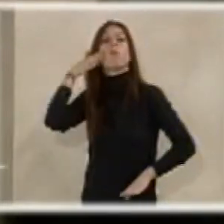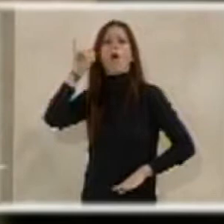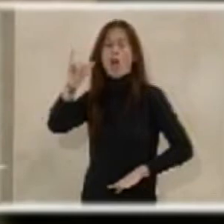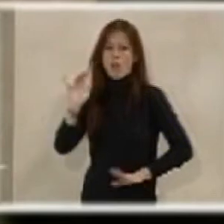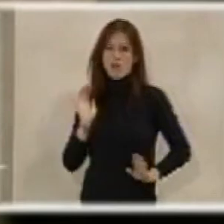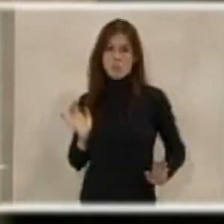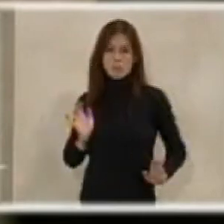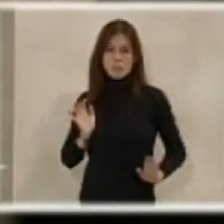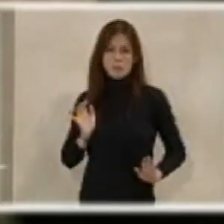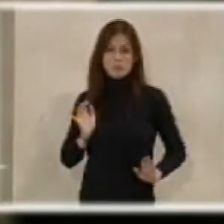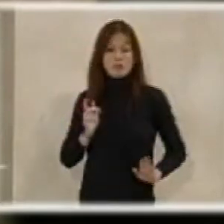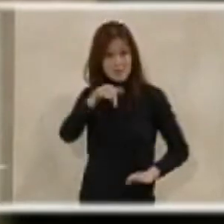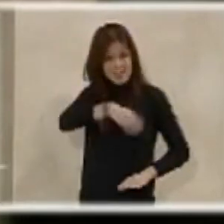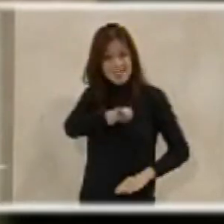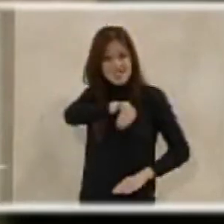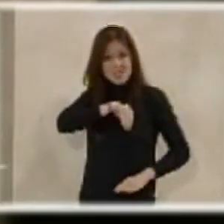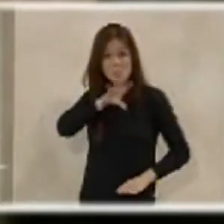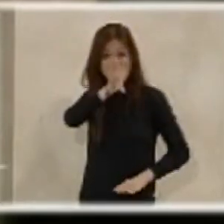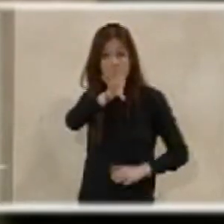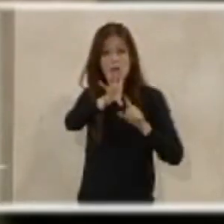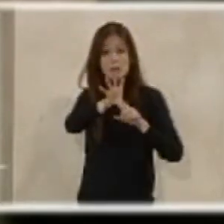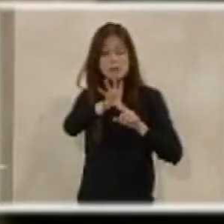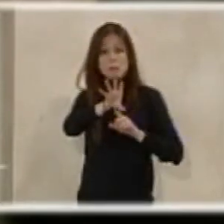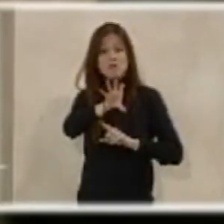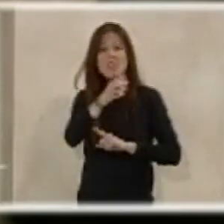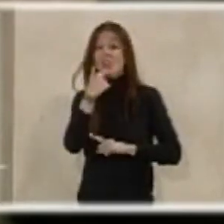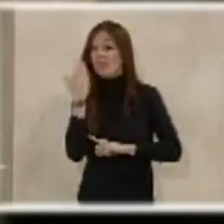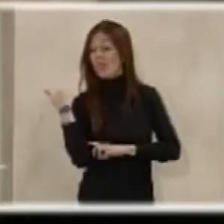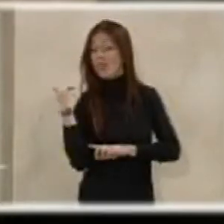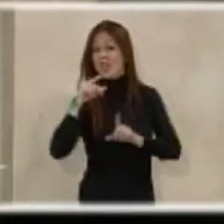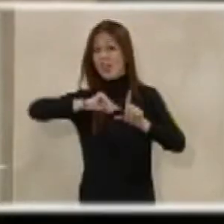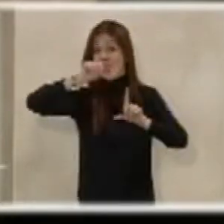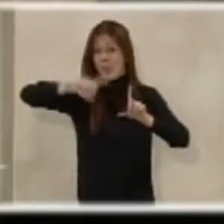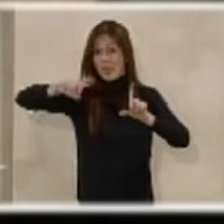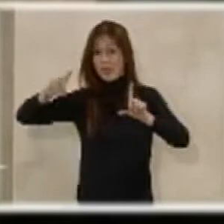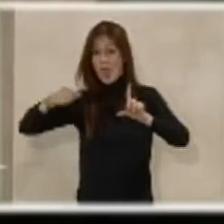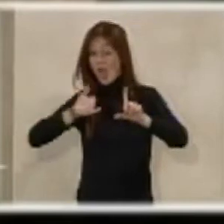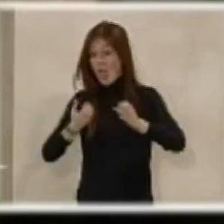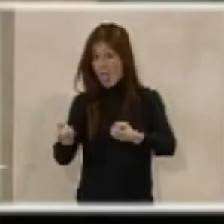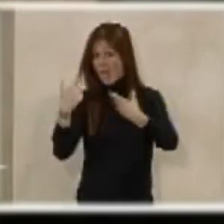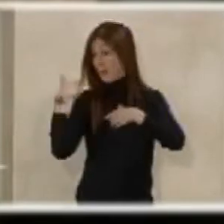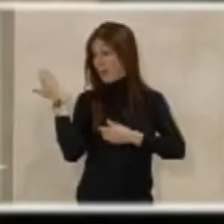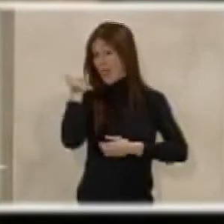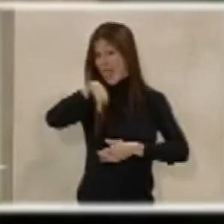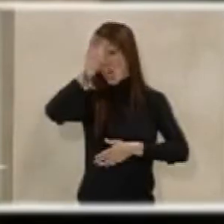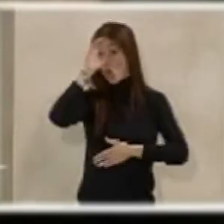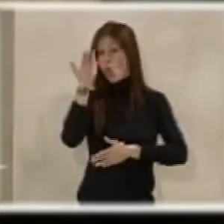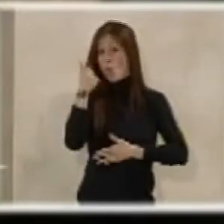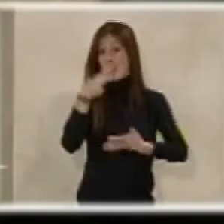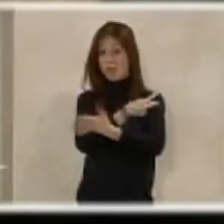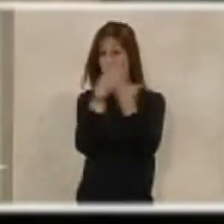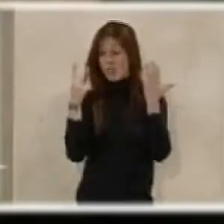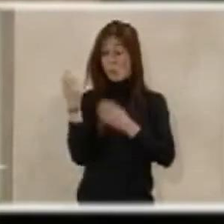España. España, en concreto, según los últimos datos de los que disponemos, que es en enero del 2017,